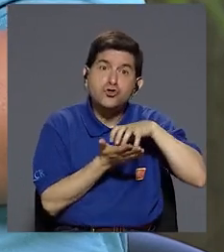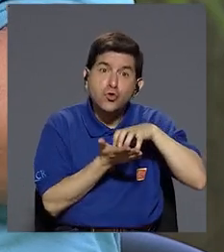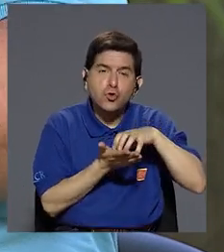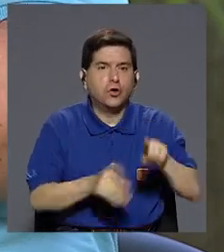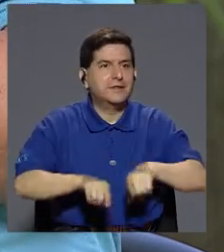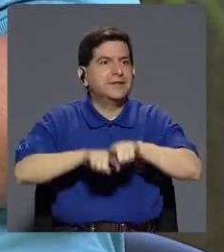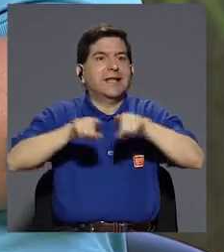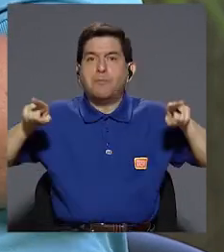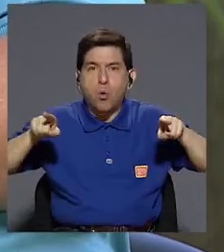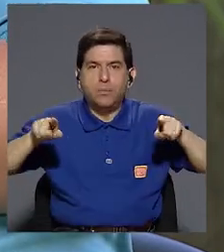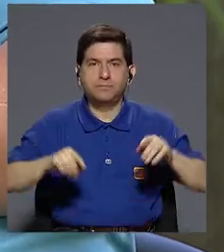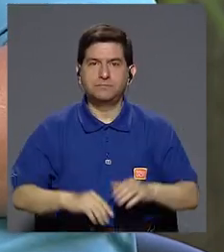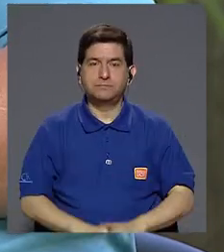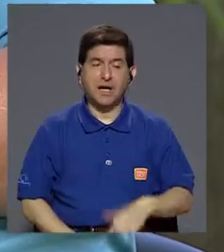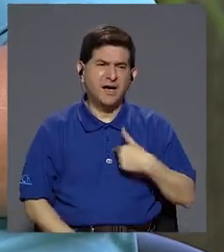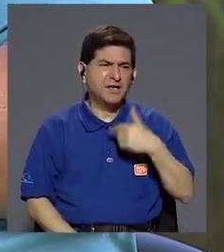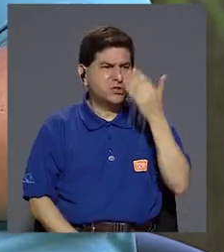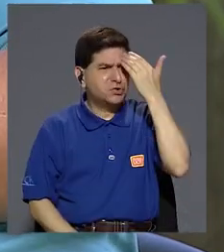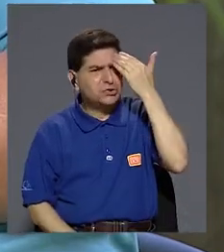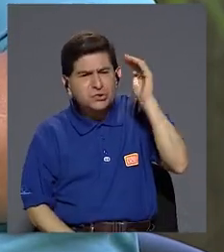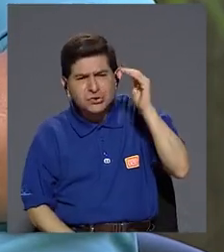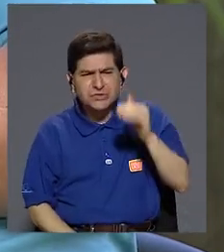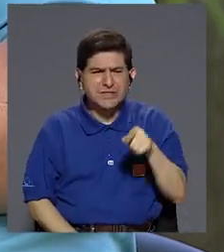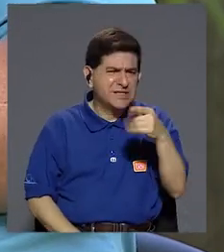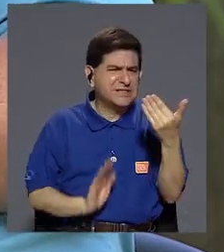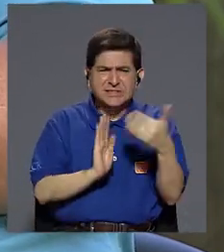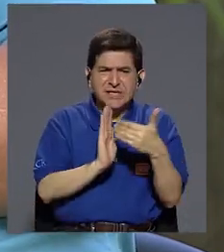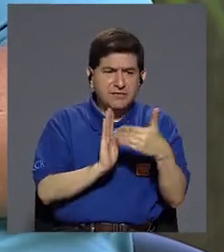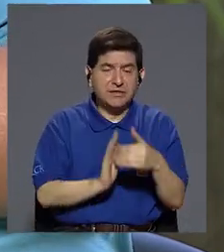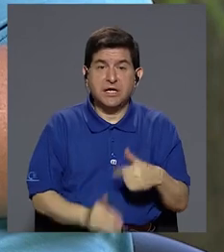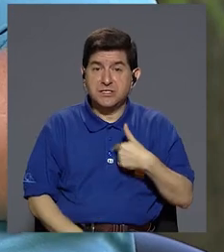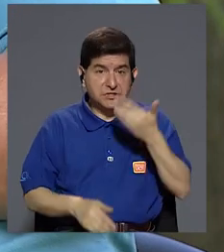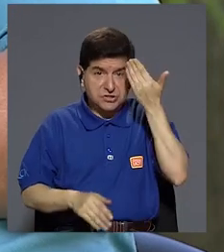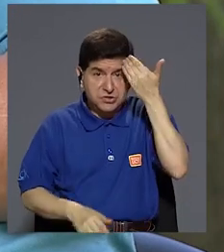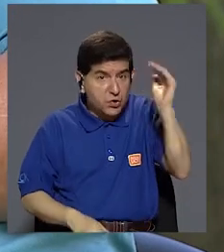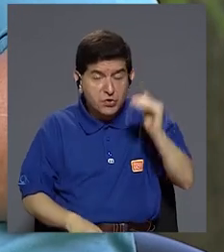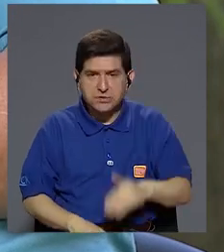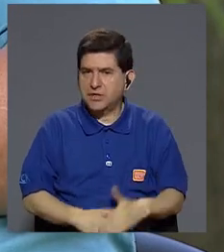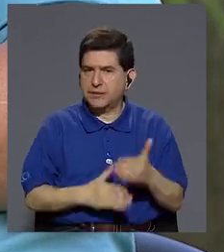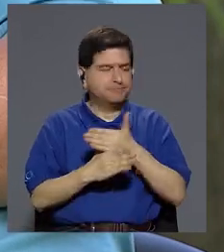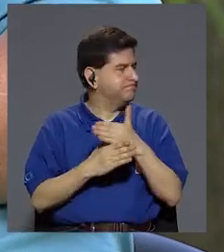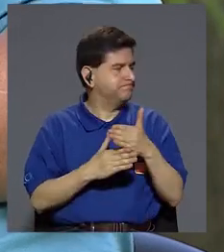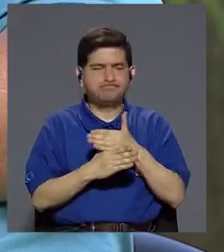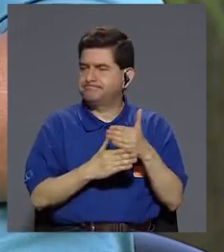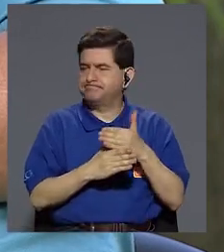menos, tampoco hacerlo. No lo sé, no sé si le va a afectar. Bueno, si no lo siento, no la comparta.